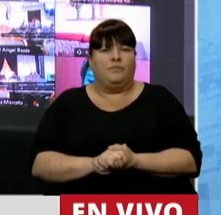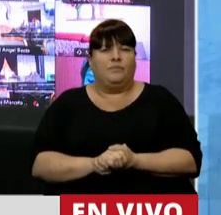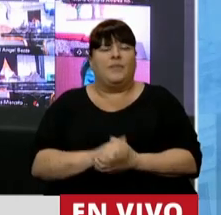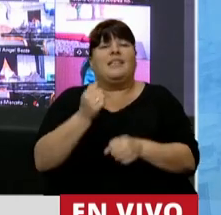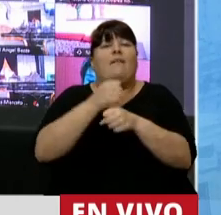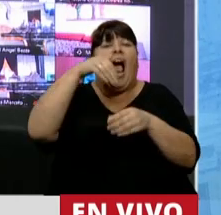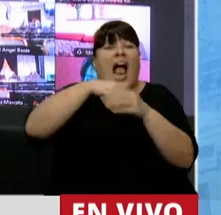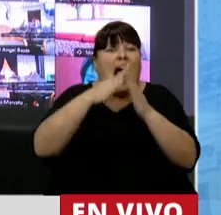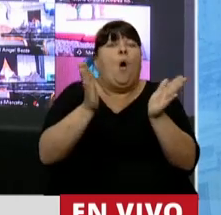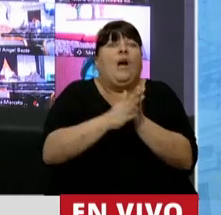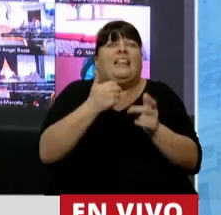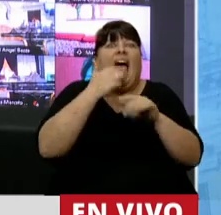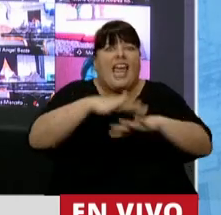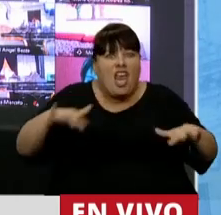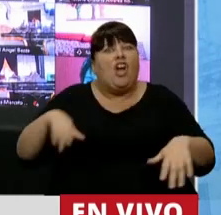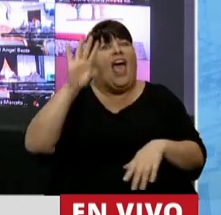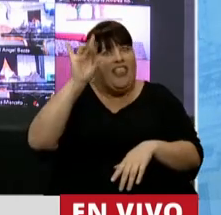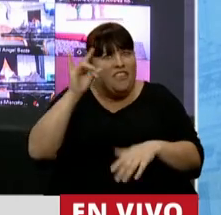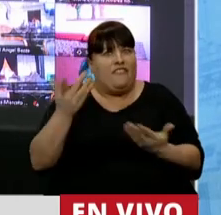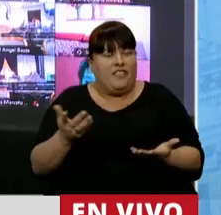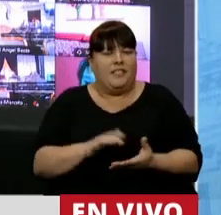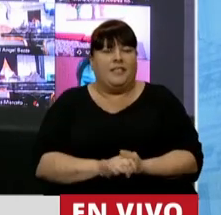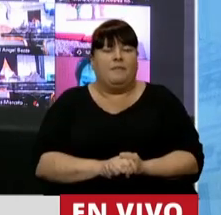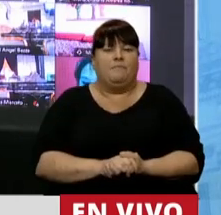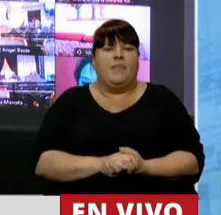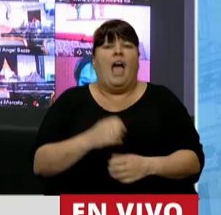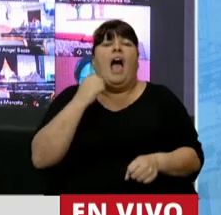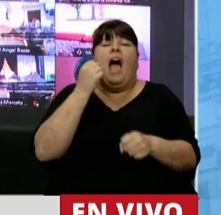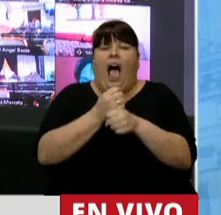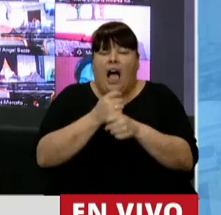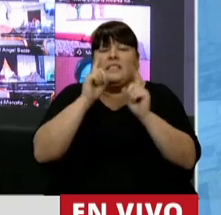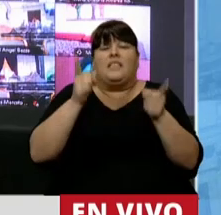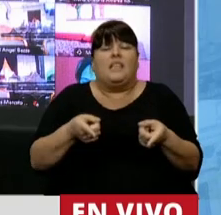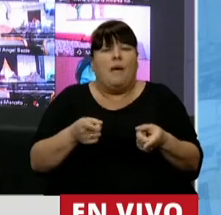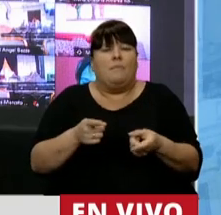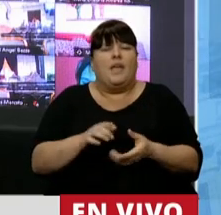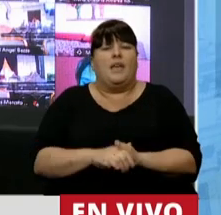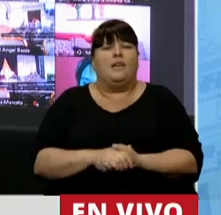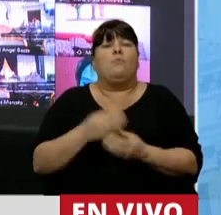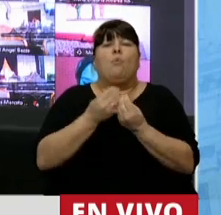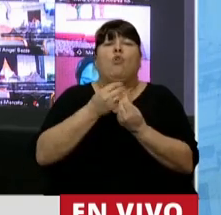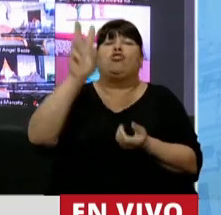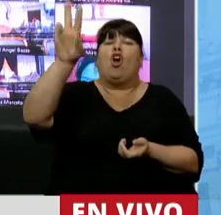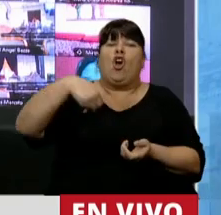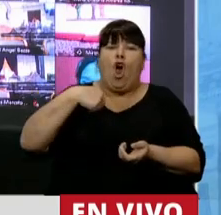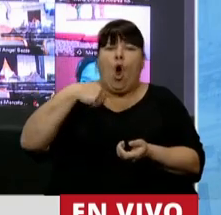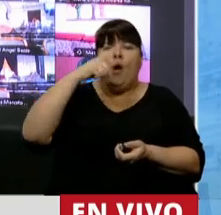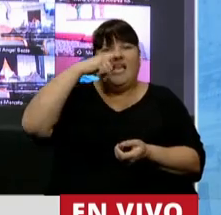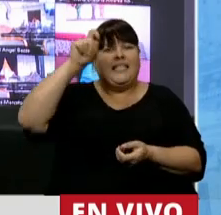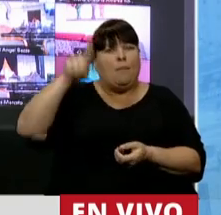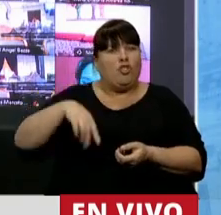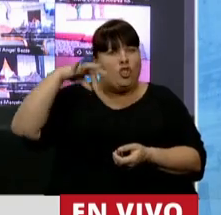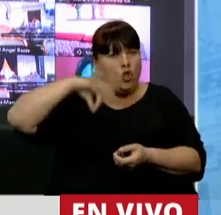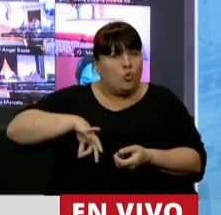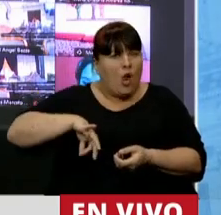hijos en su casa con la dificultad que eso trae. Hasta injustamente muchos cobraron el 70%